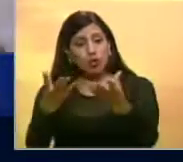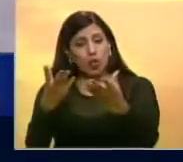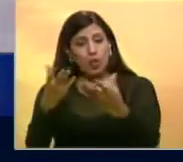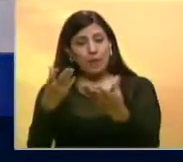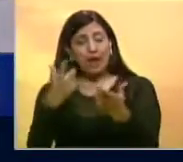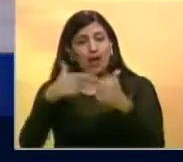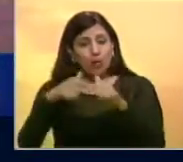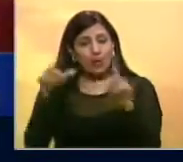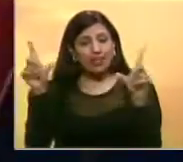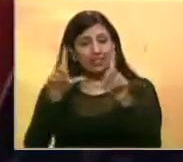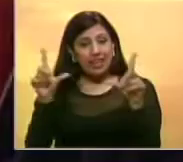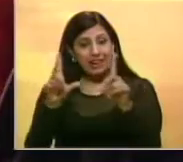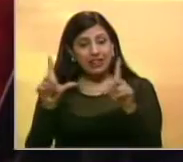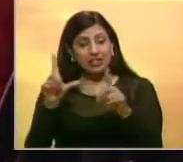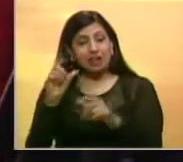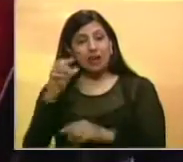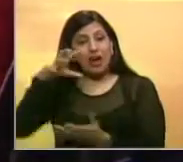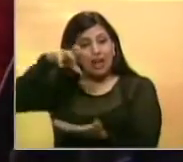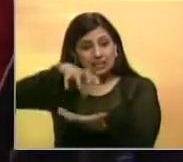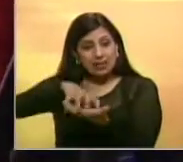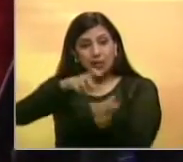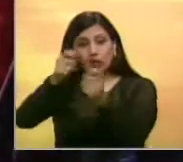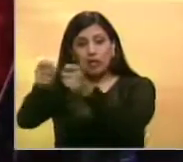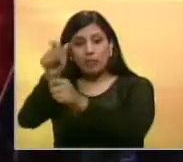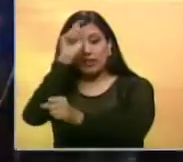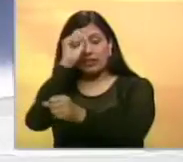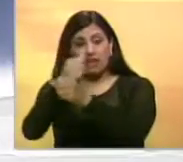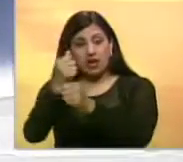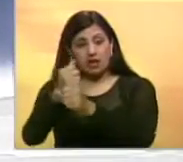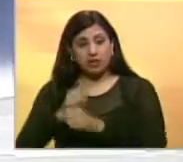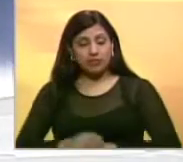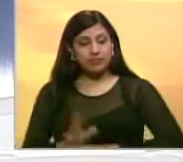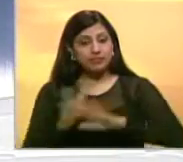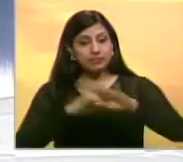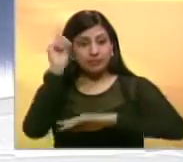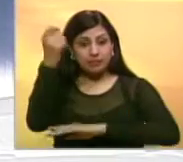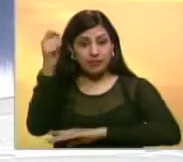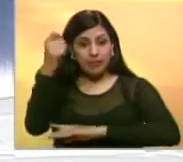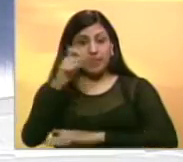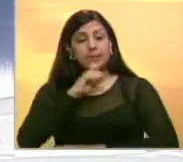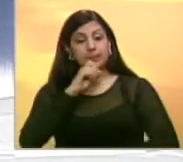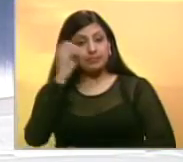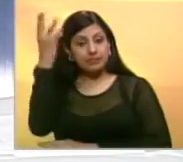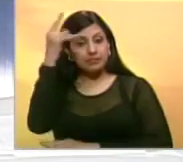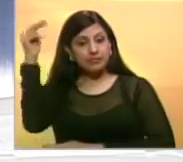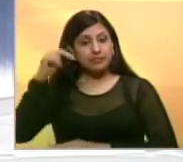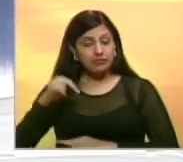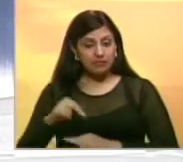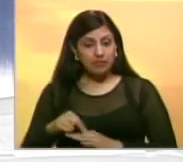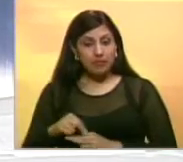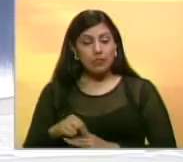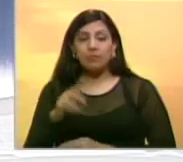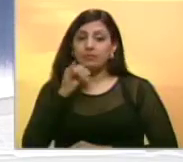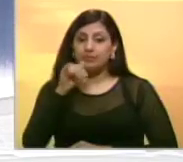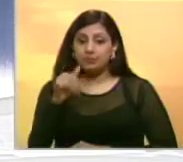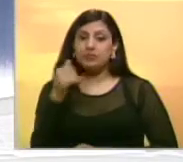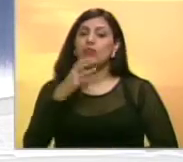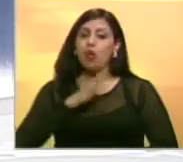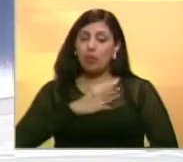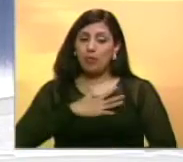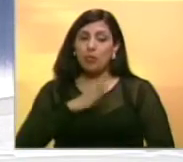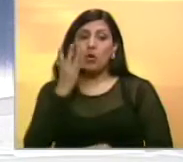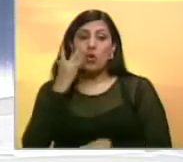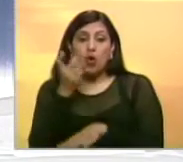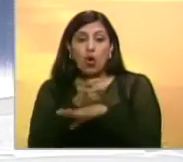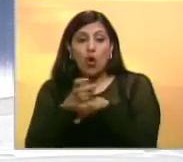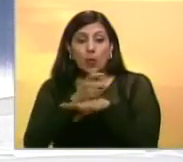la concesión de la televisora ANTV a sus trabajadores. El diputado reelecto a la Asamblea Nacional, Enrique Márquez, dijo que aunque